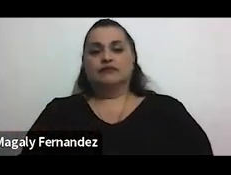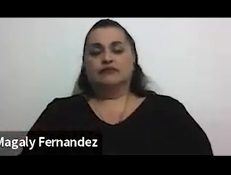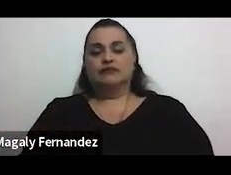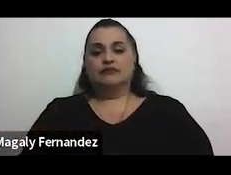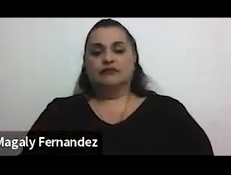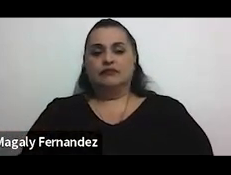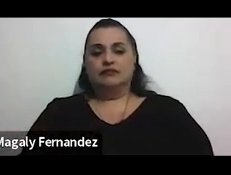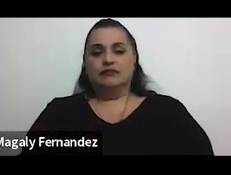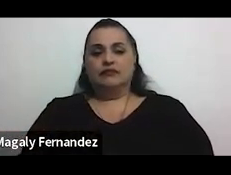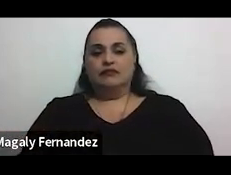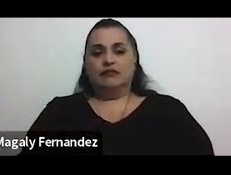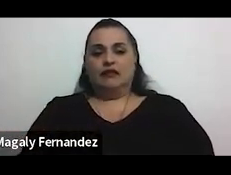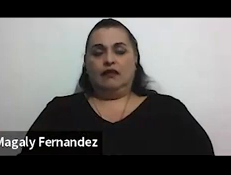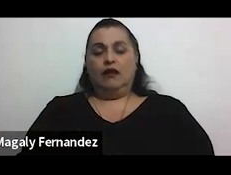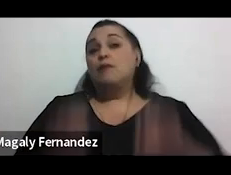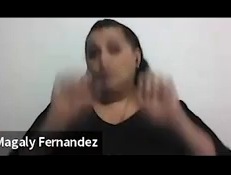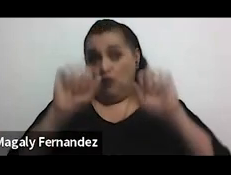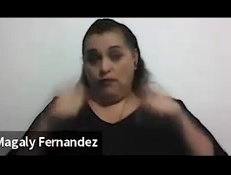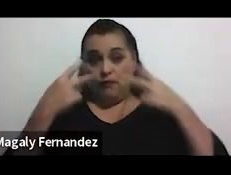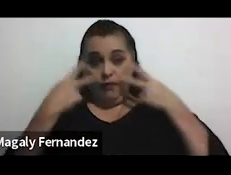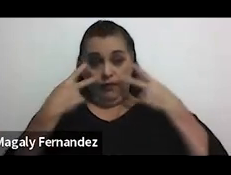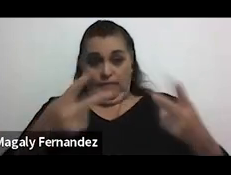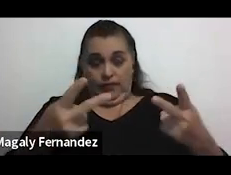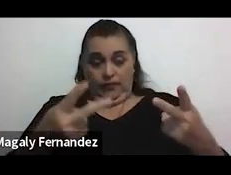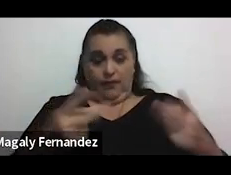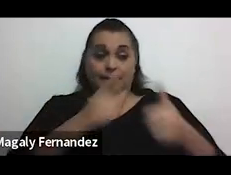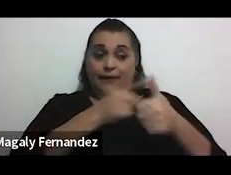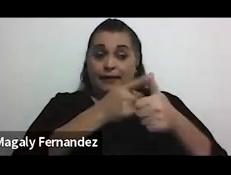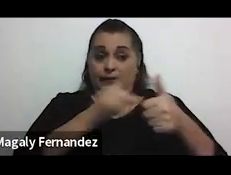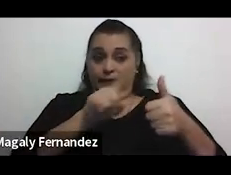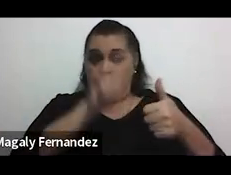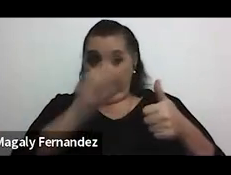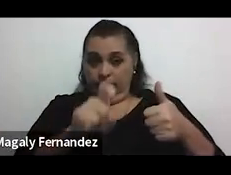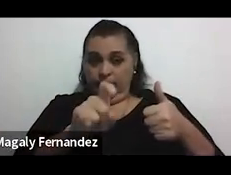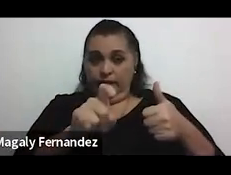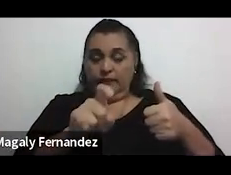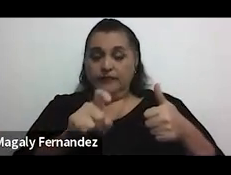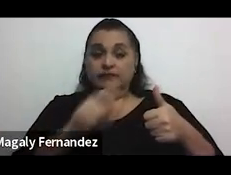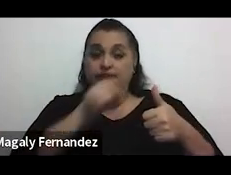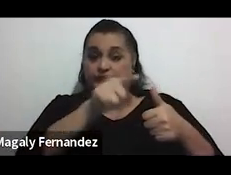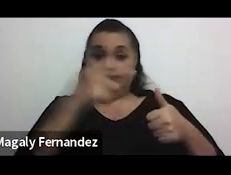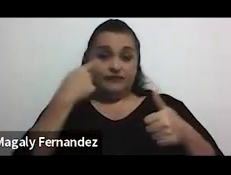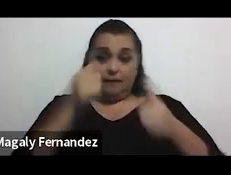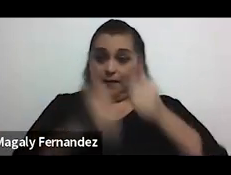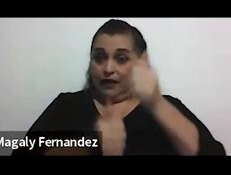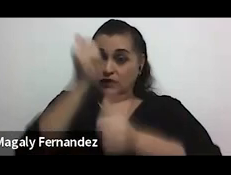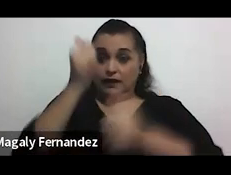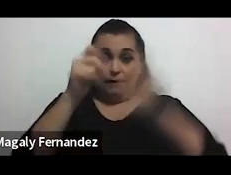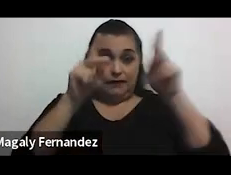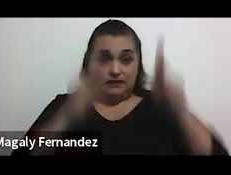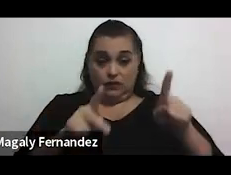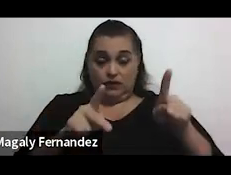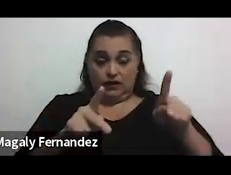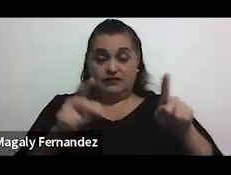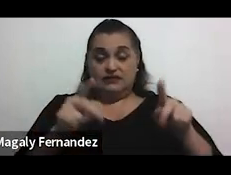Entonces, bueno, podemos visualizar entonces que en la primera pregunta hay una mayoría de personas que